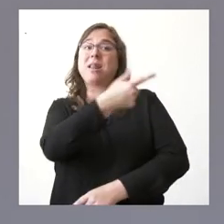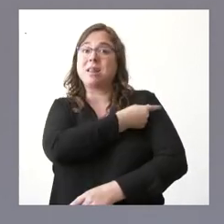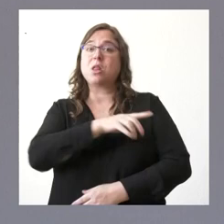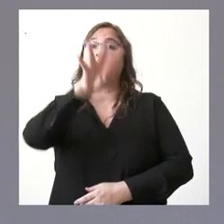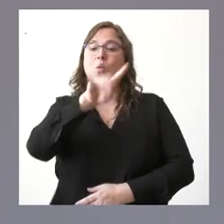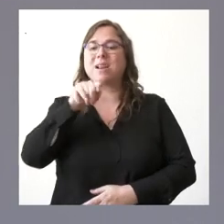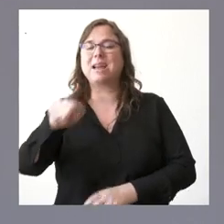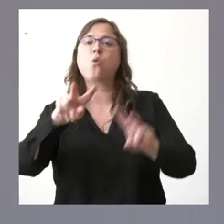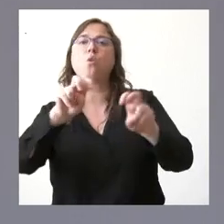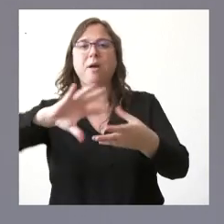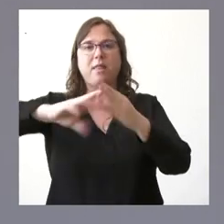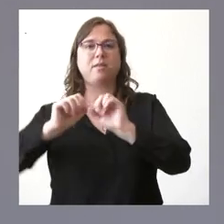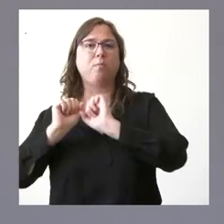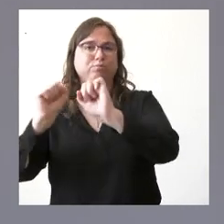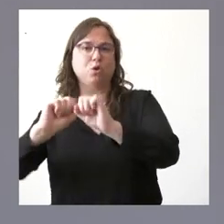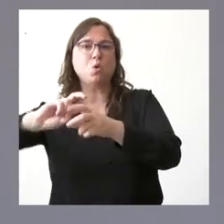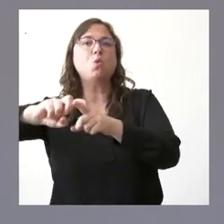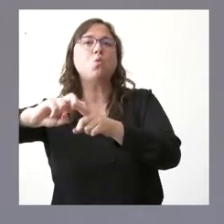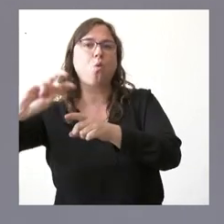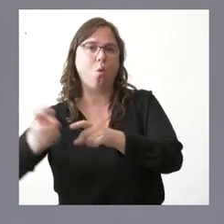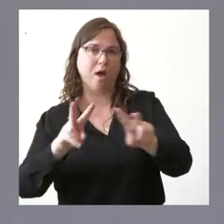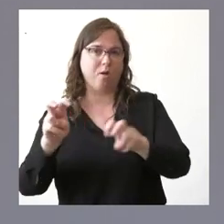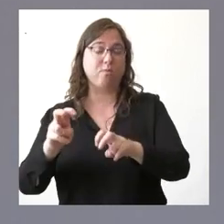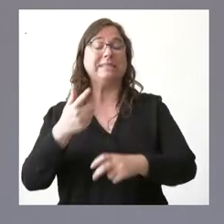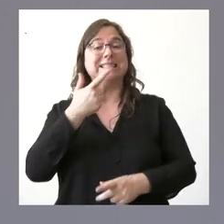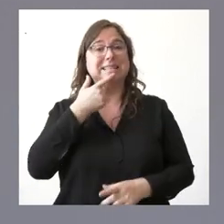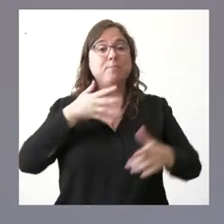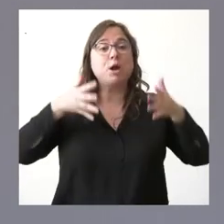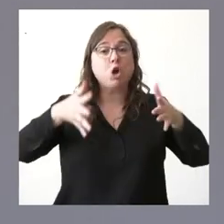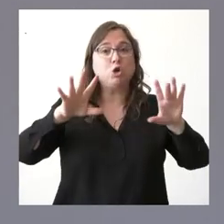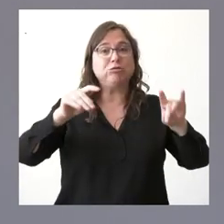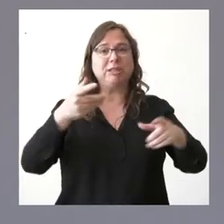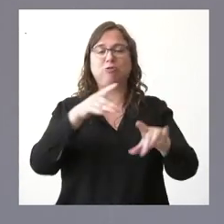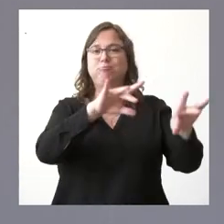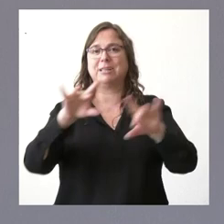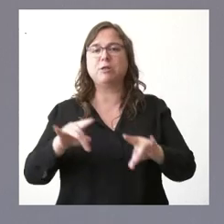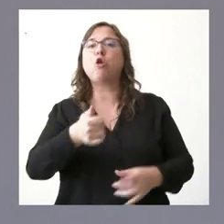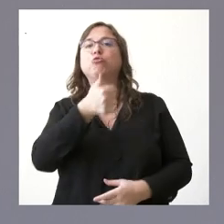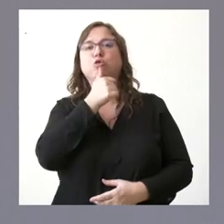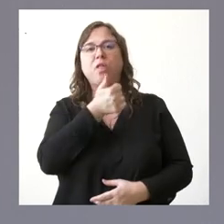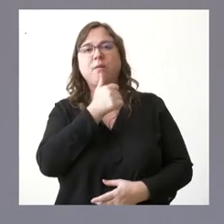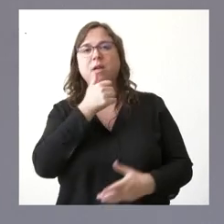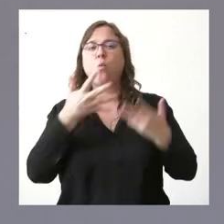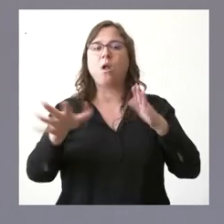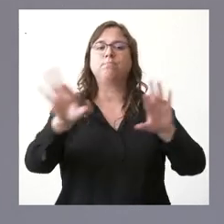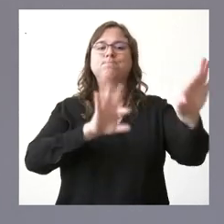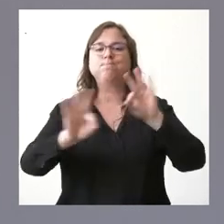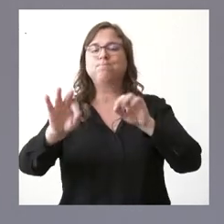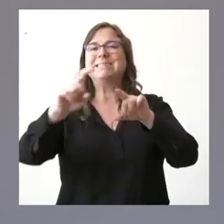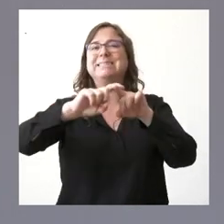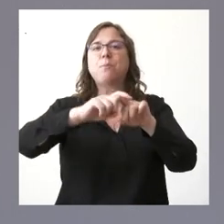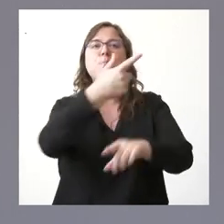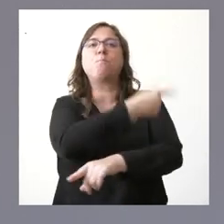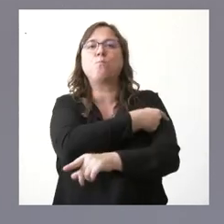lo que no se ha decidido dentro del Consejo Interterrador del Sistema Nacional de Salud es el modelo de